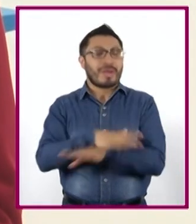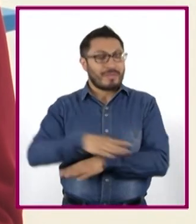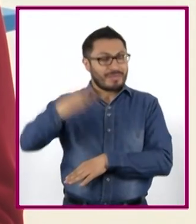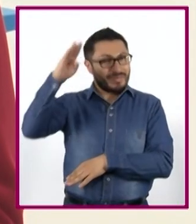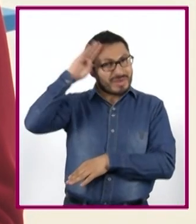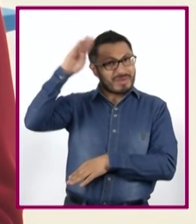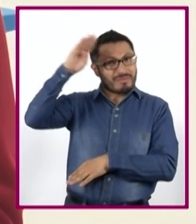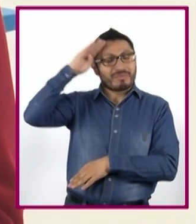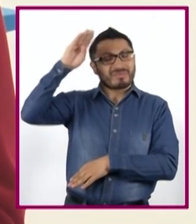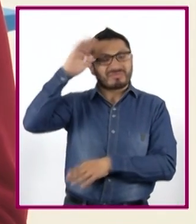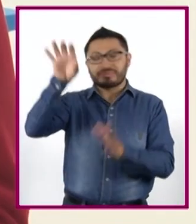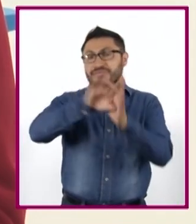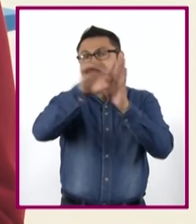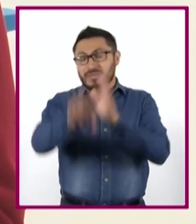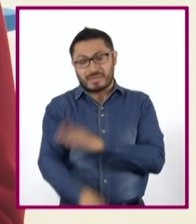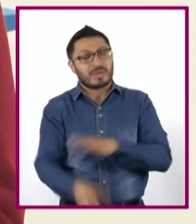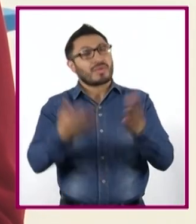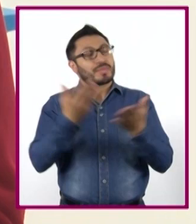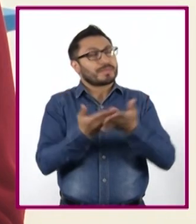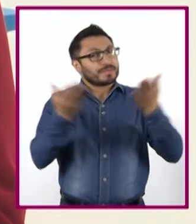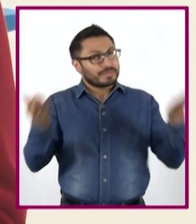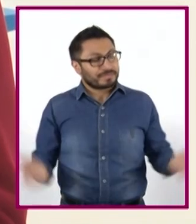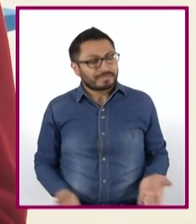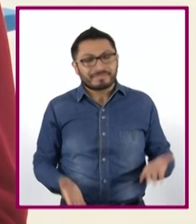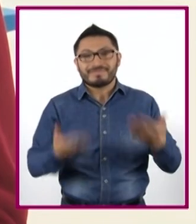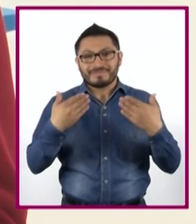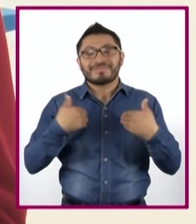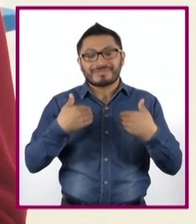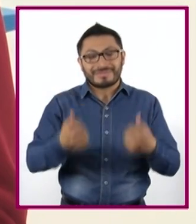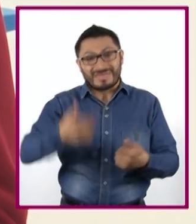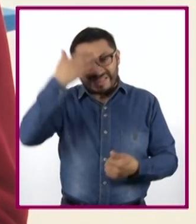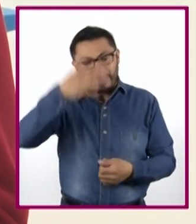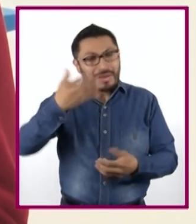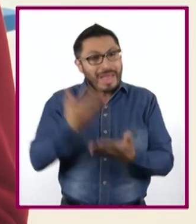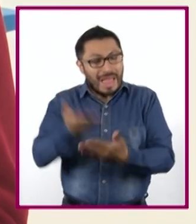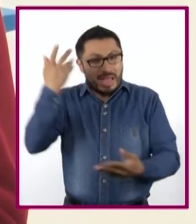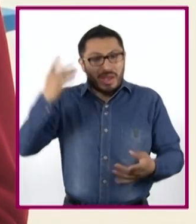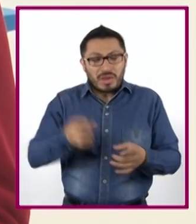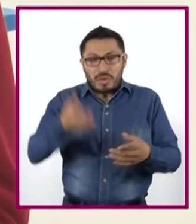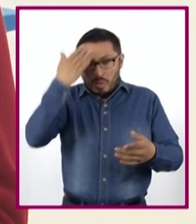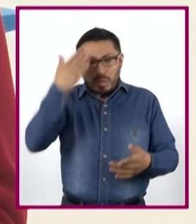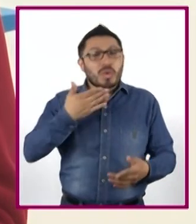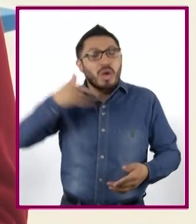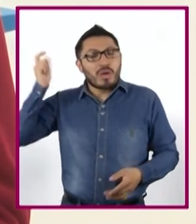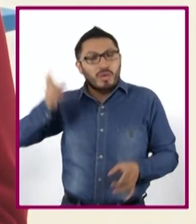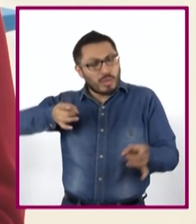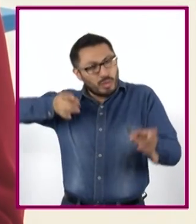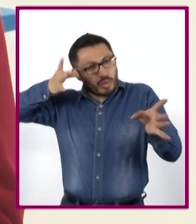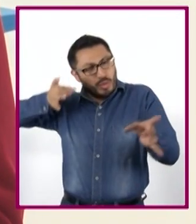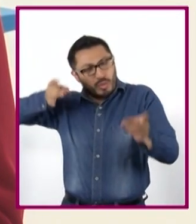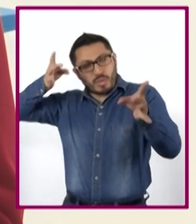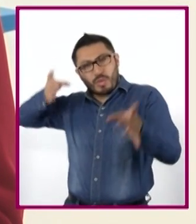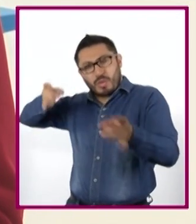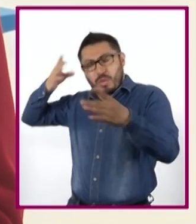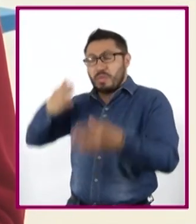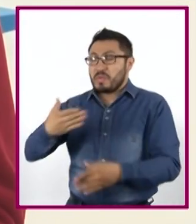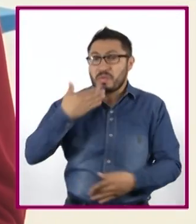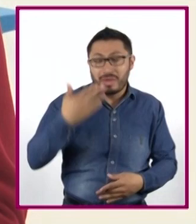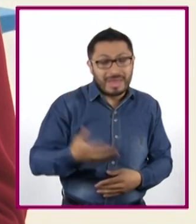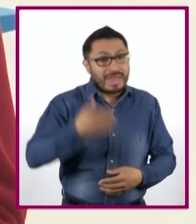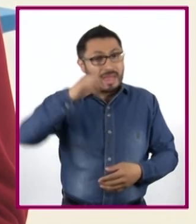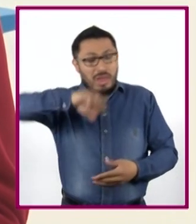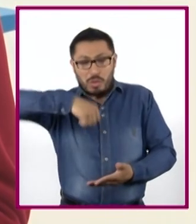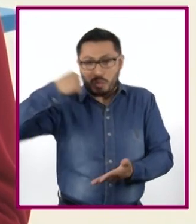ejemplo, hoy en día se sabe que fueron hábiles cazadores con el arco y la flecha y que dejaron